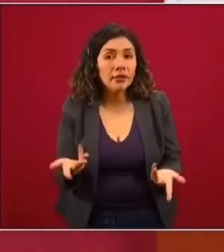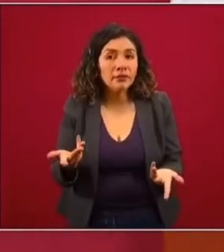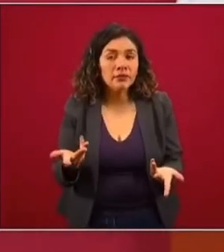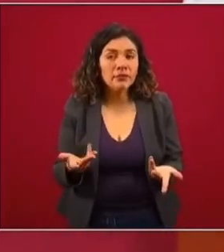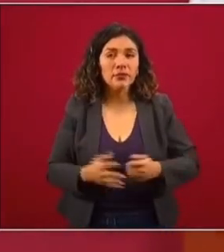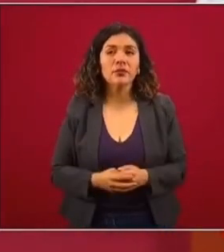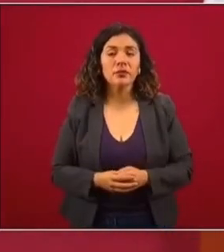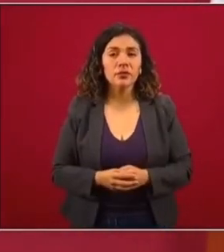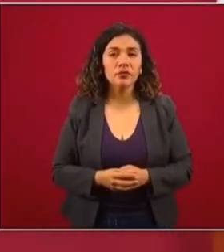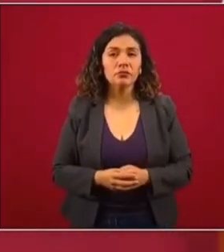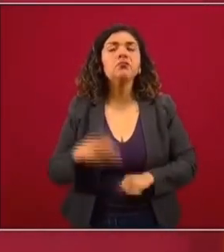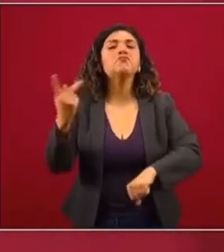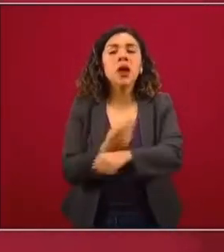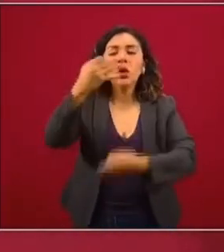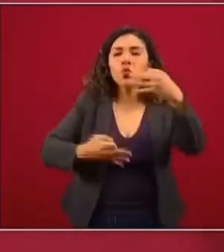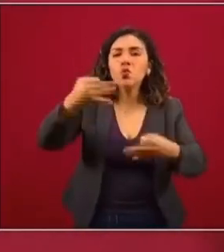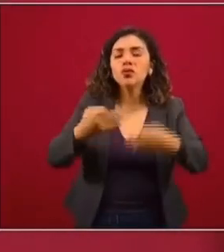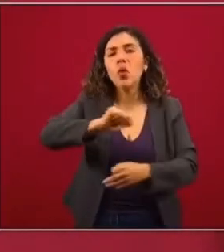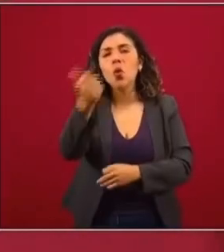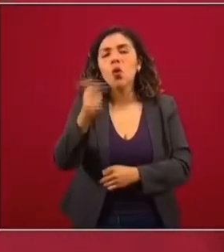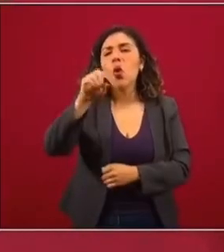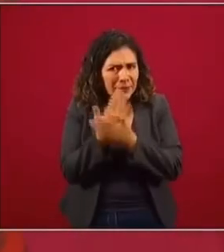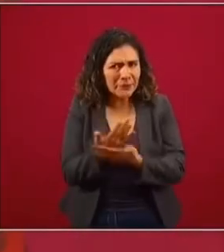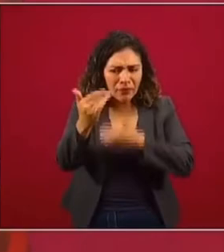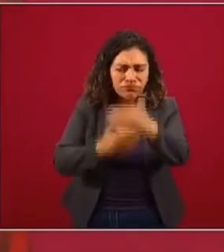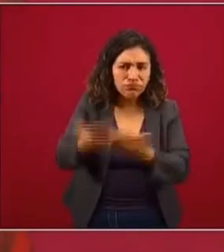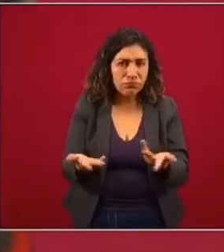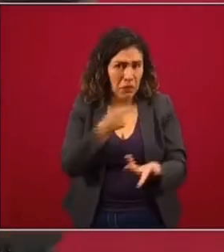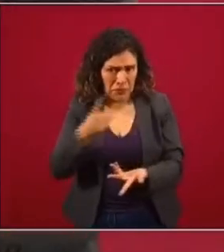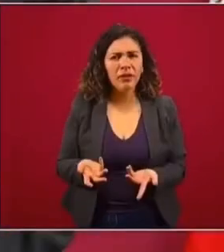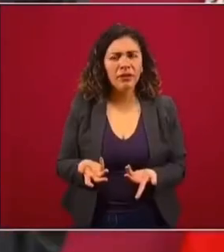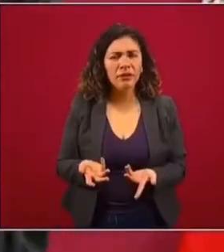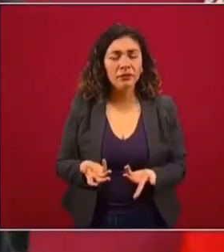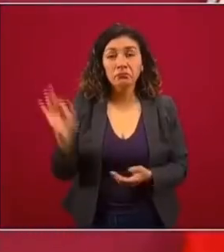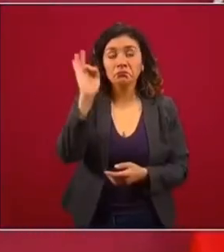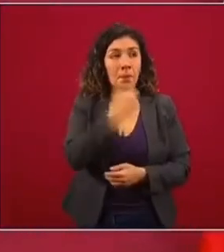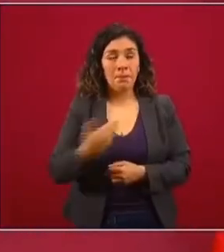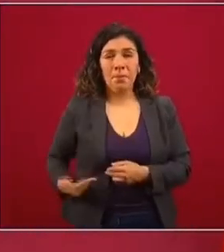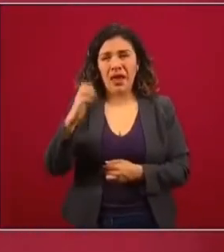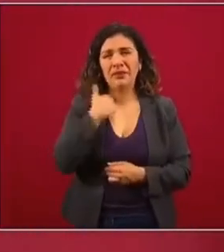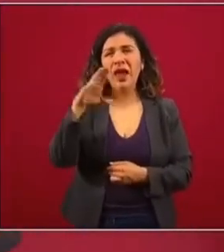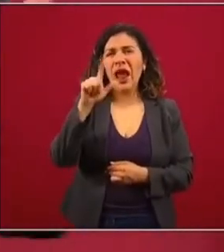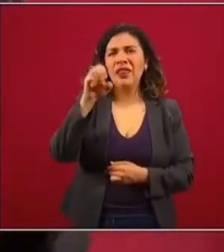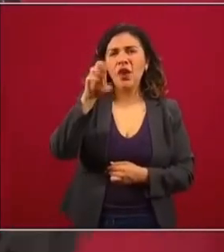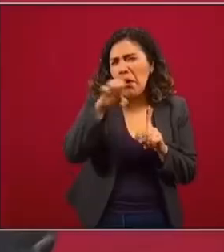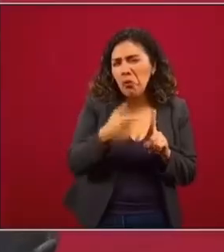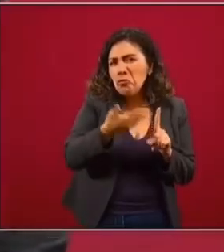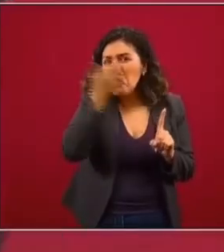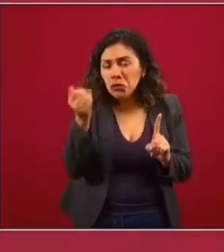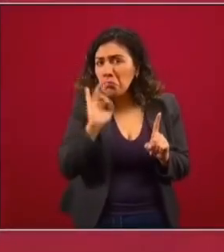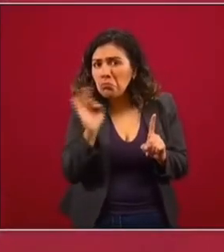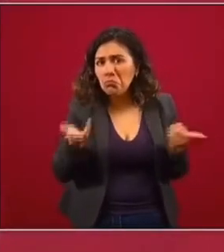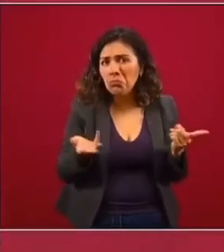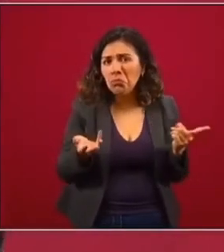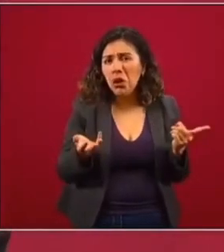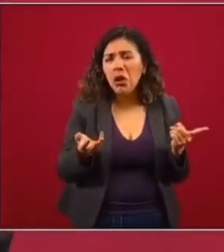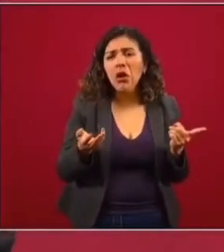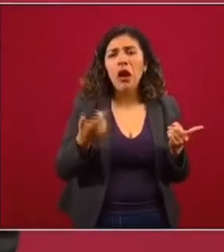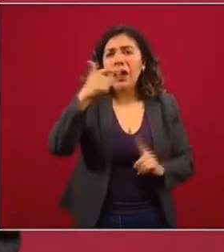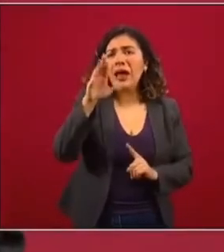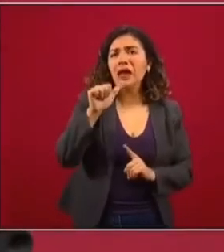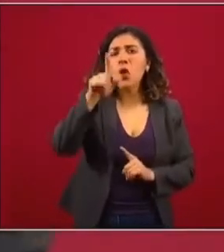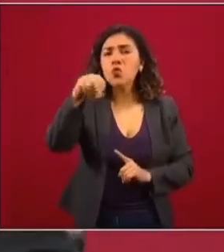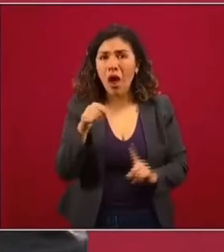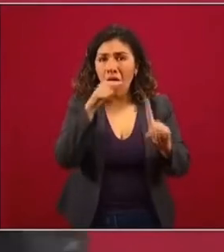García Luna, en qué va a terminar el juicio de Lozoya. Y el que nada debe, nada teme, si Calderón no tuvo nada que ver. Si